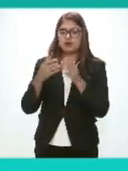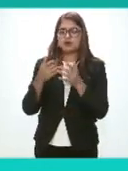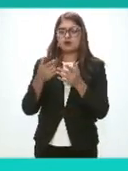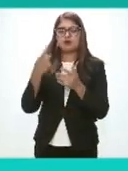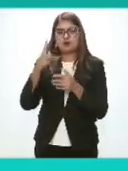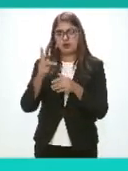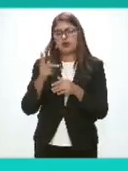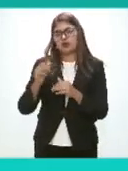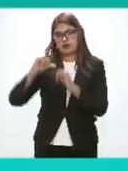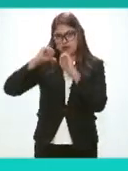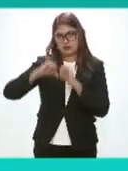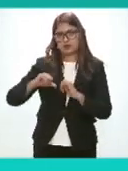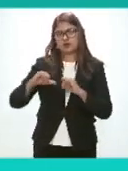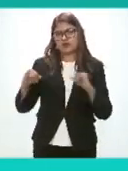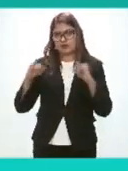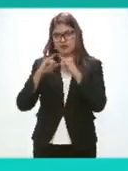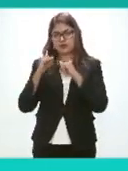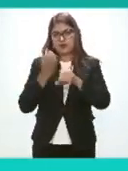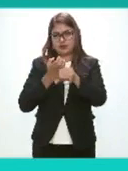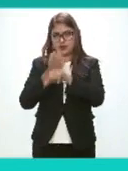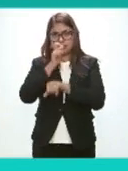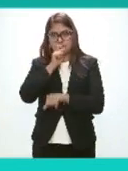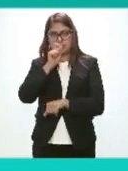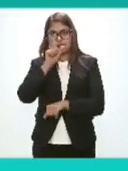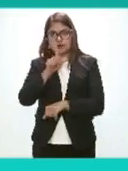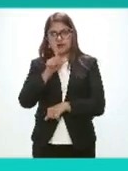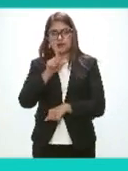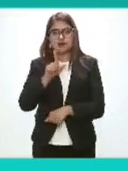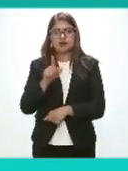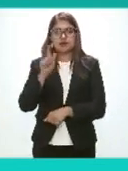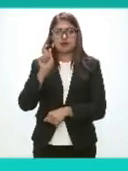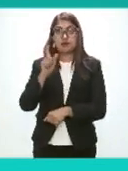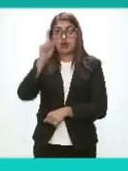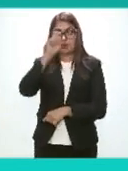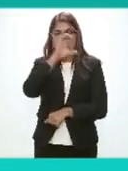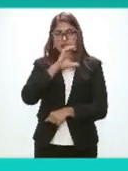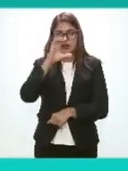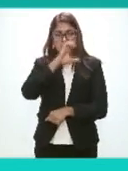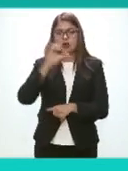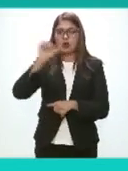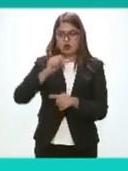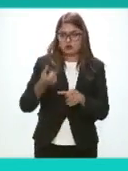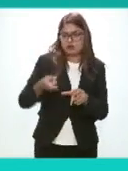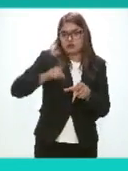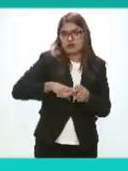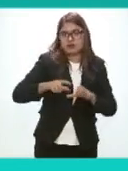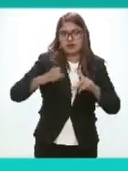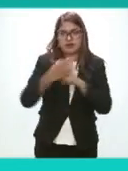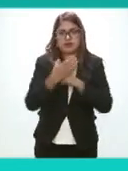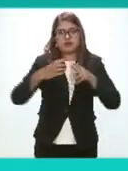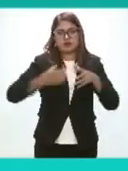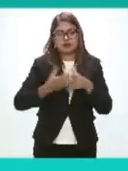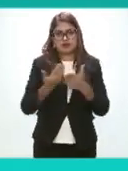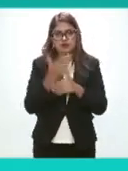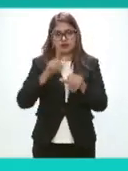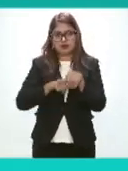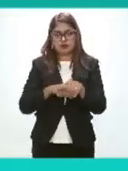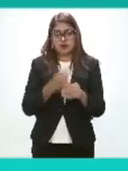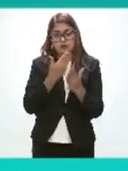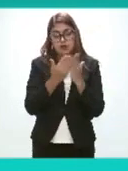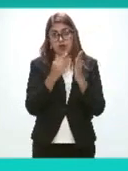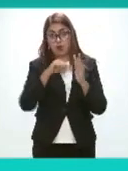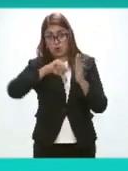Que este día Se integra Al Pleno Del Consejo Nacional De acuerdo Con el orden Del día